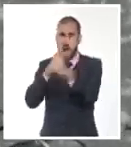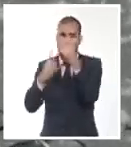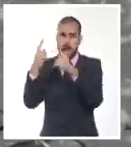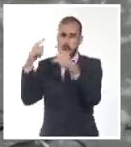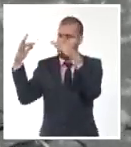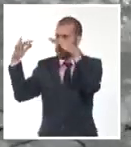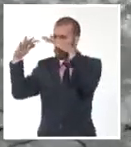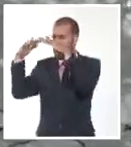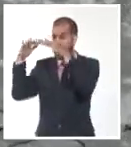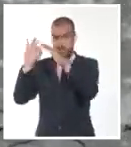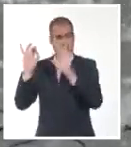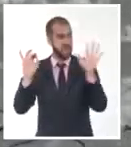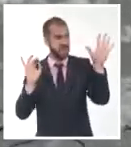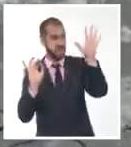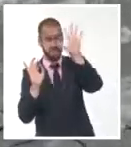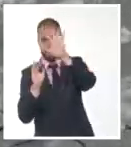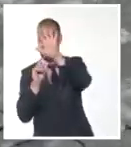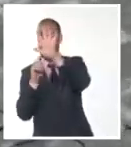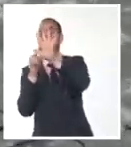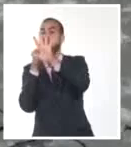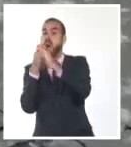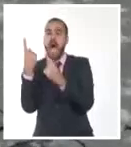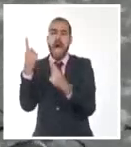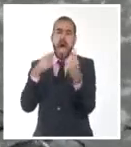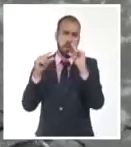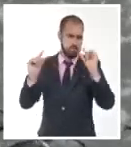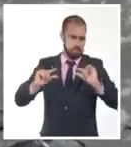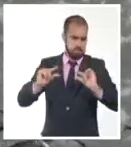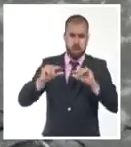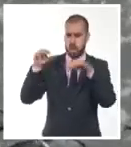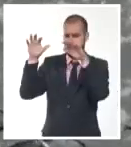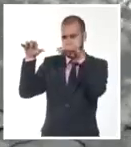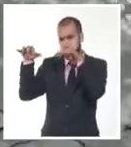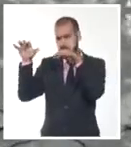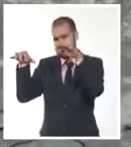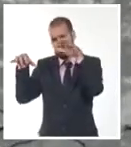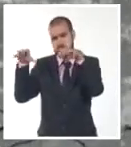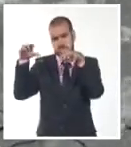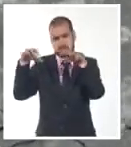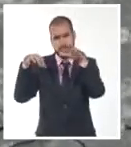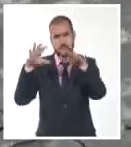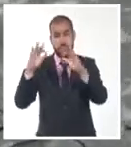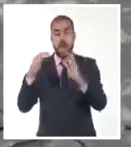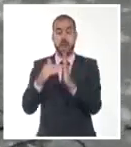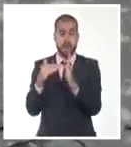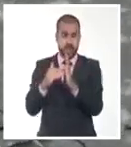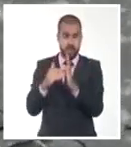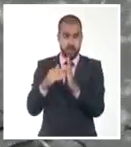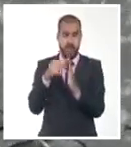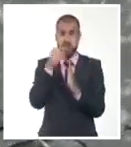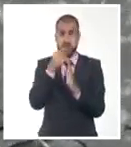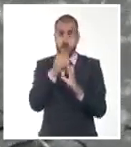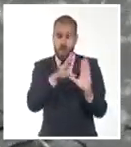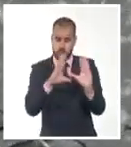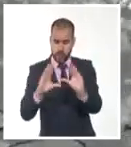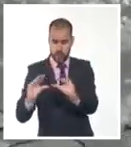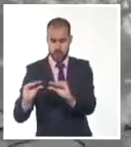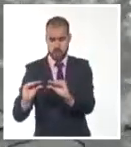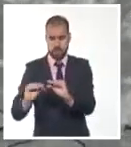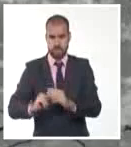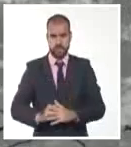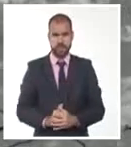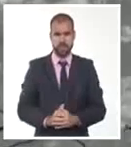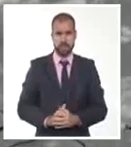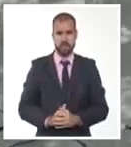que pudiera ocasionar alguna lluvia, efectivamente, ocasionalmente, durante la tarde y hacia el anochecer. Pero